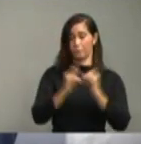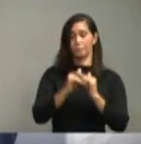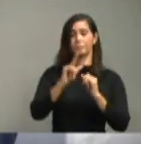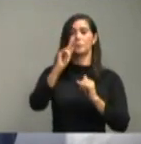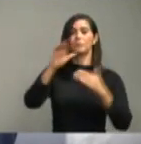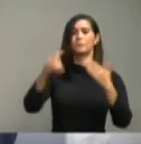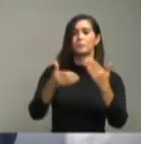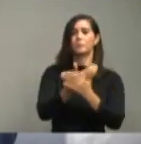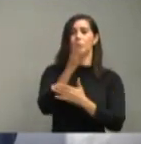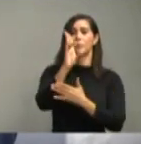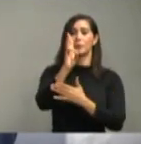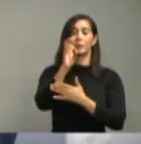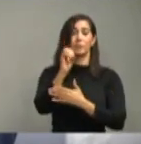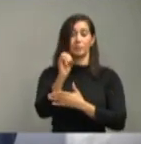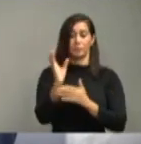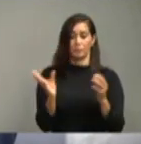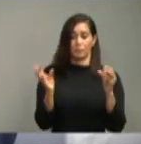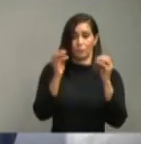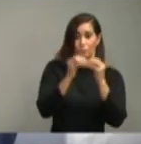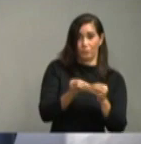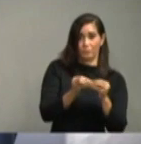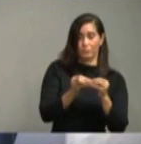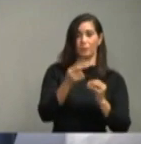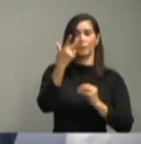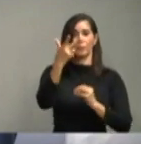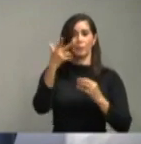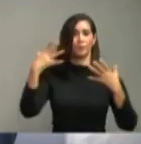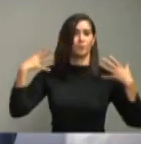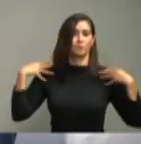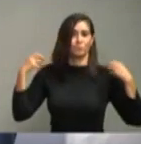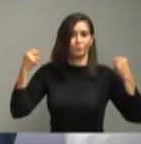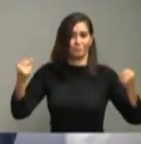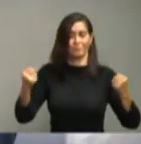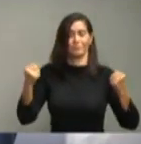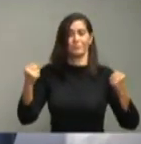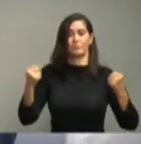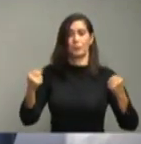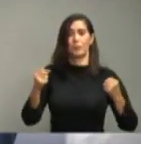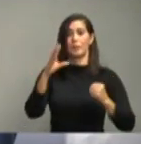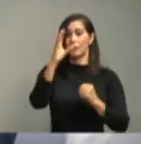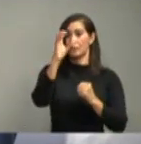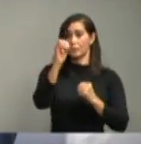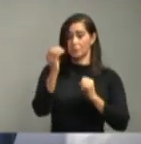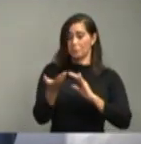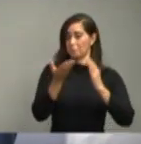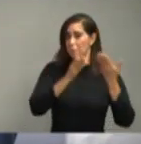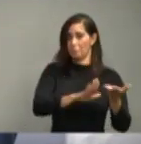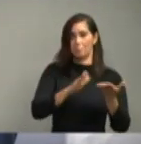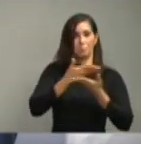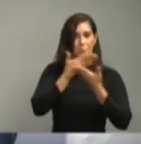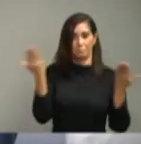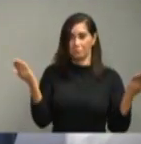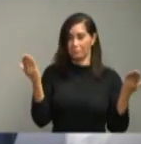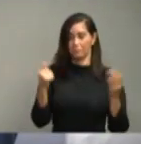70 acumulados, 3 recuperados, cero fallecimiento.